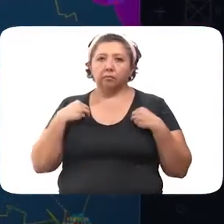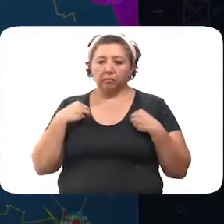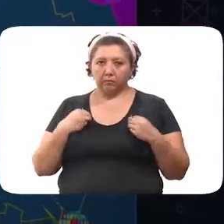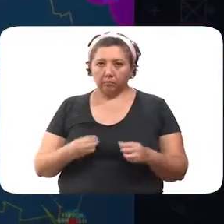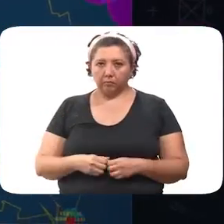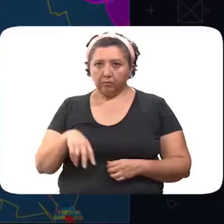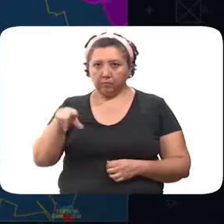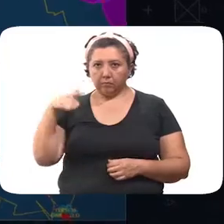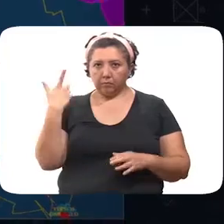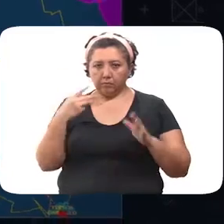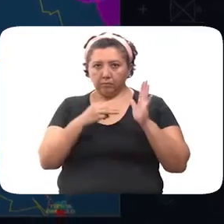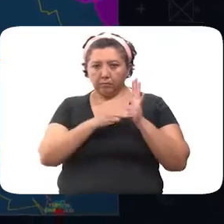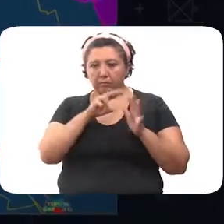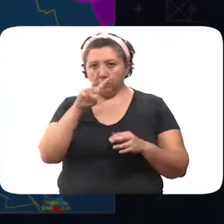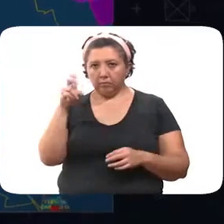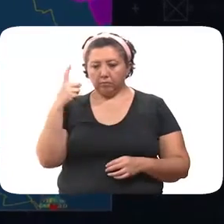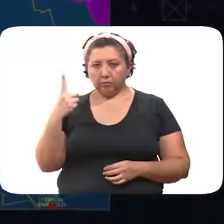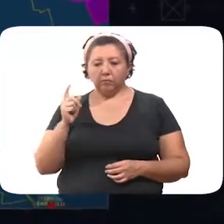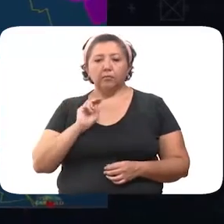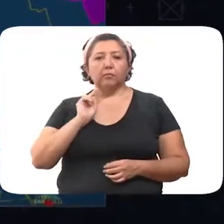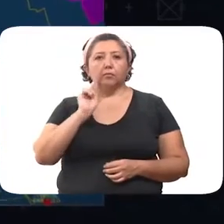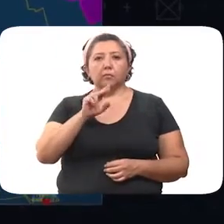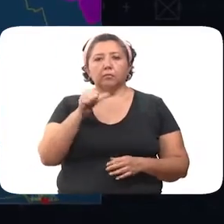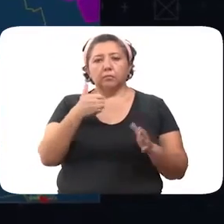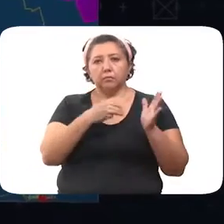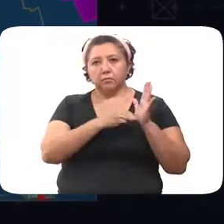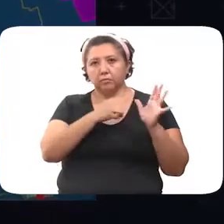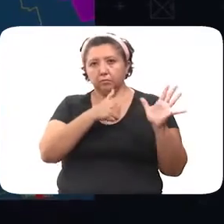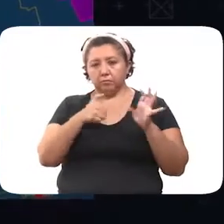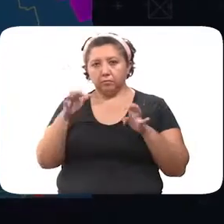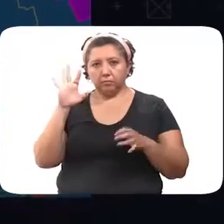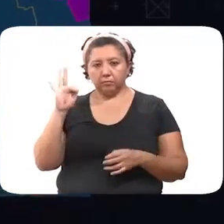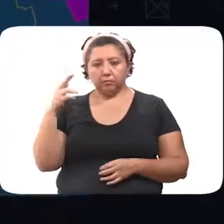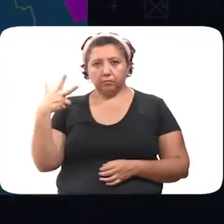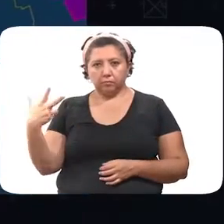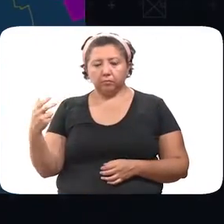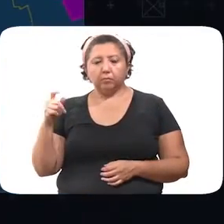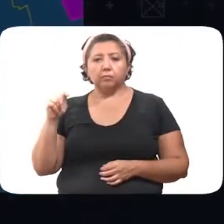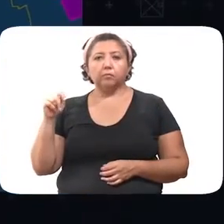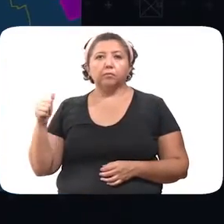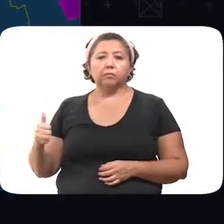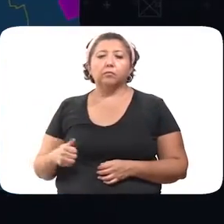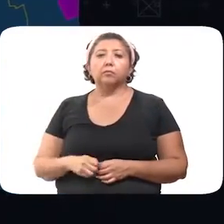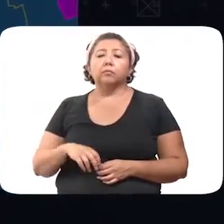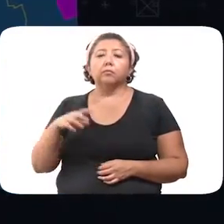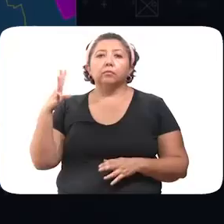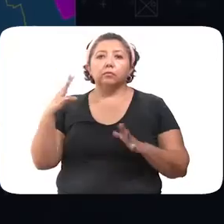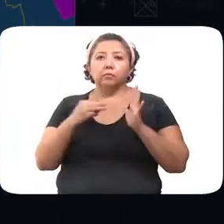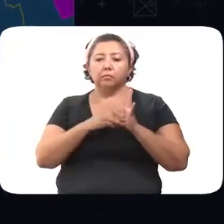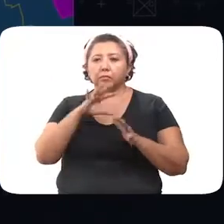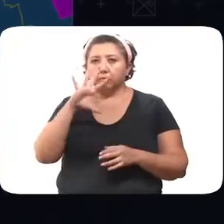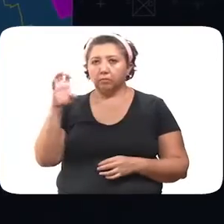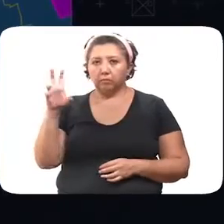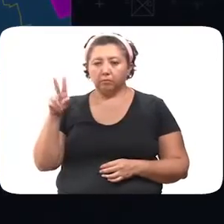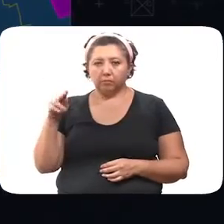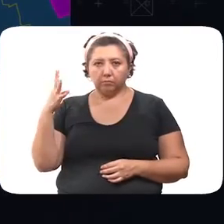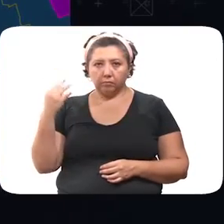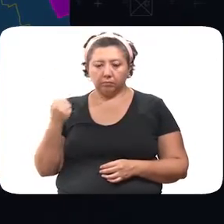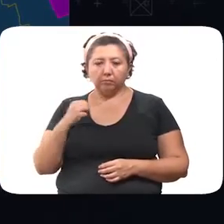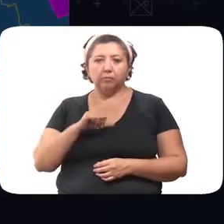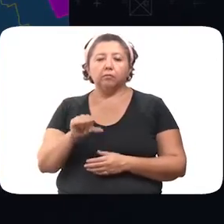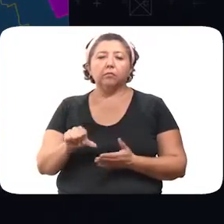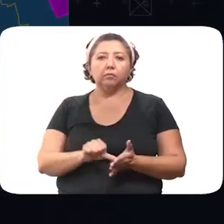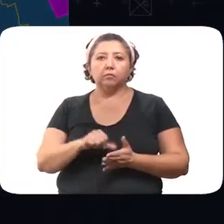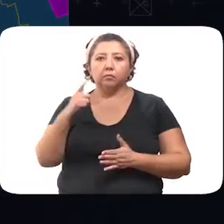viven 12,201 en la zona norte, 11,648 en la zona oriente, 4,589 en la zona